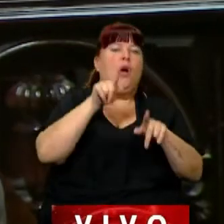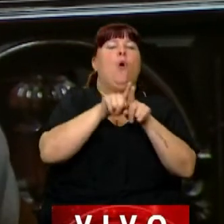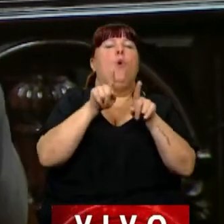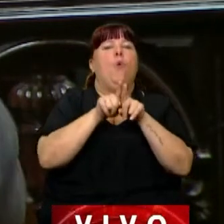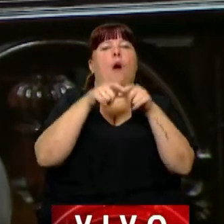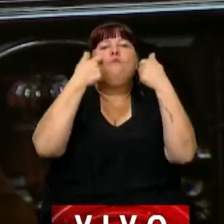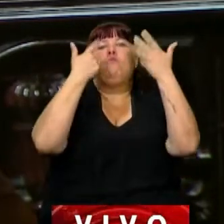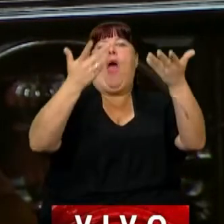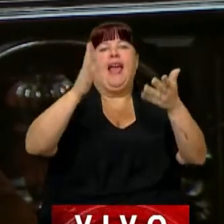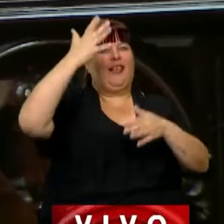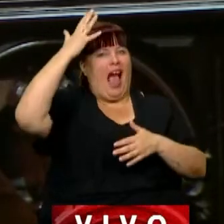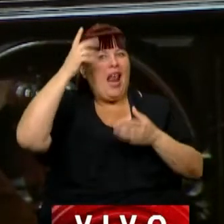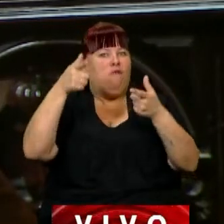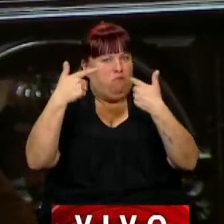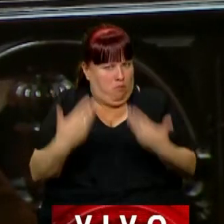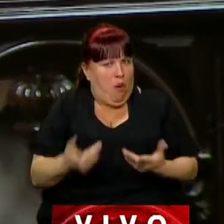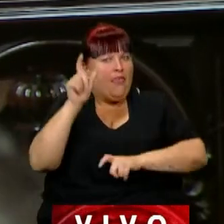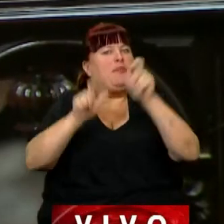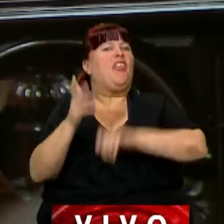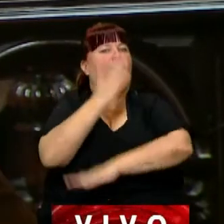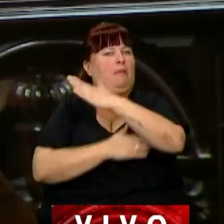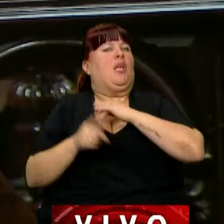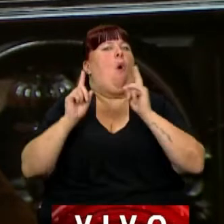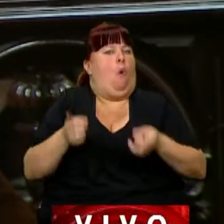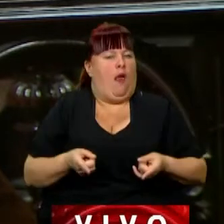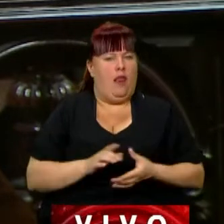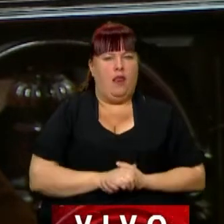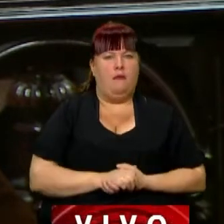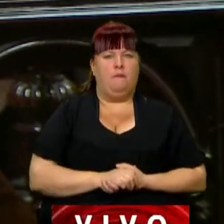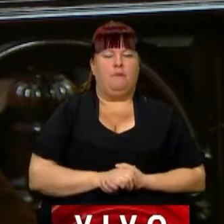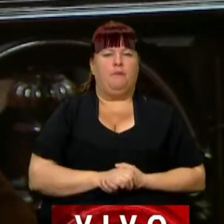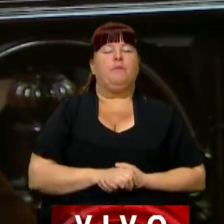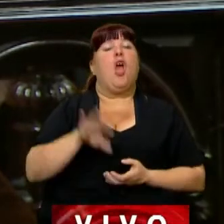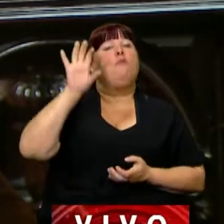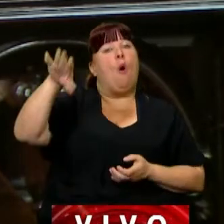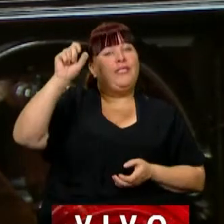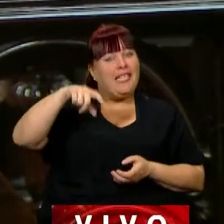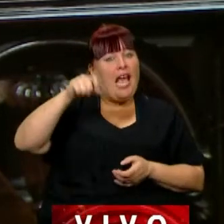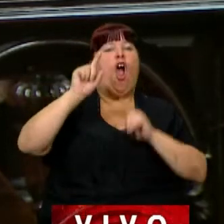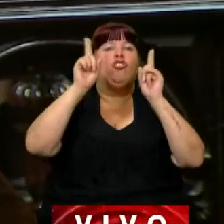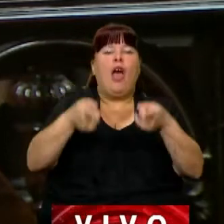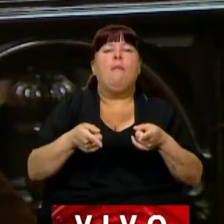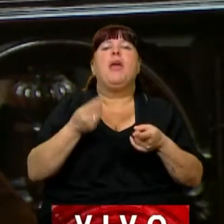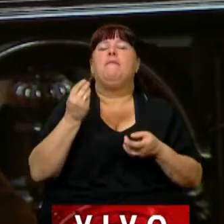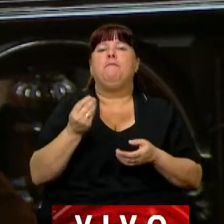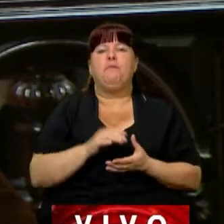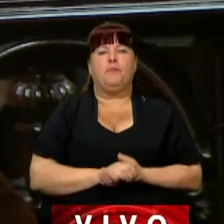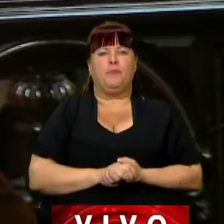hacer y demostrar lo que eran capaces las personas con discapacidad. En la provincia del Chaco también tenemos